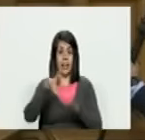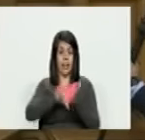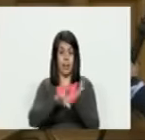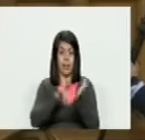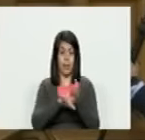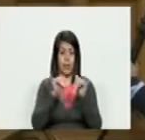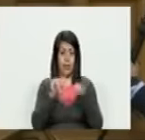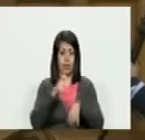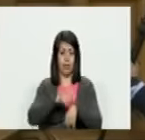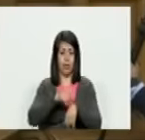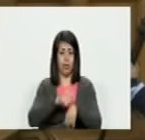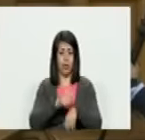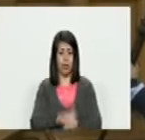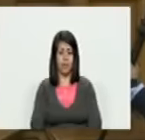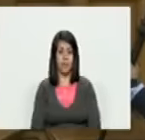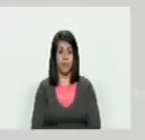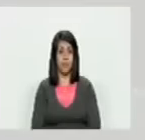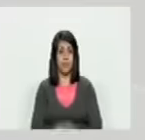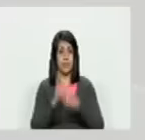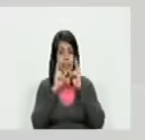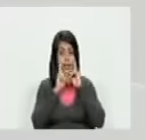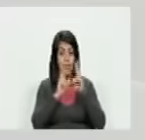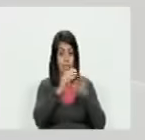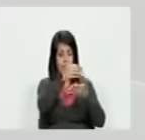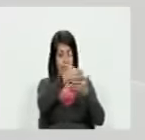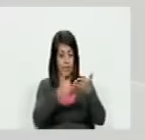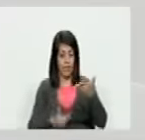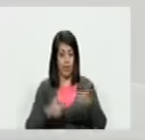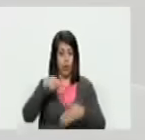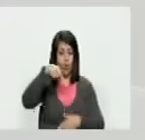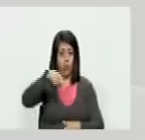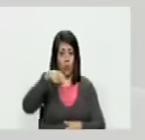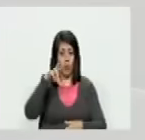en este horario aparecían en esos códigos QR